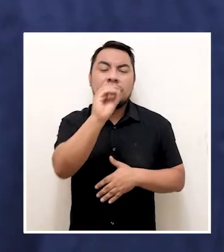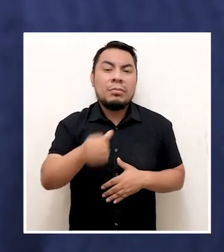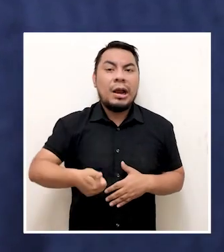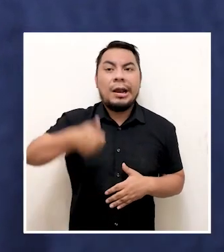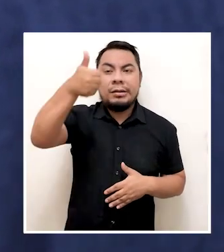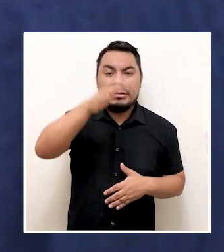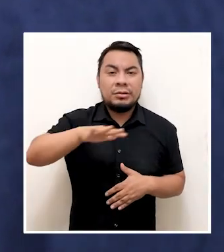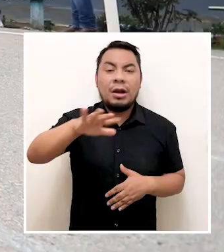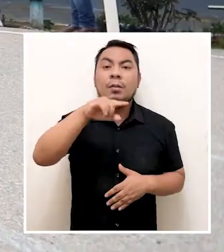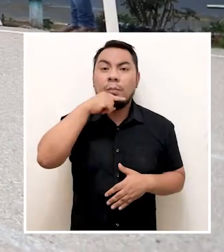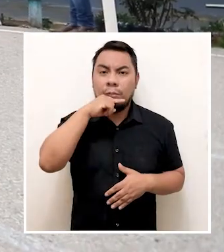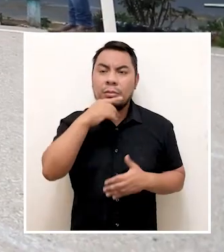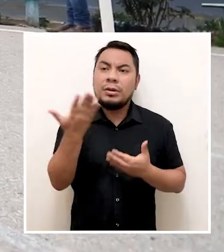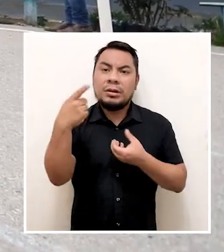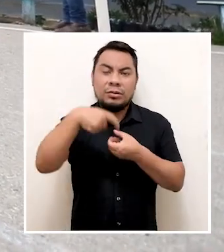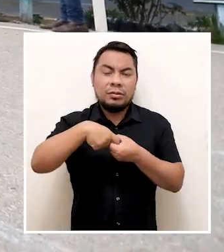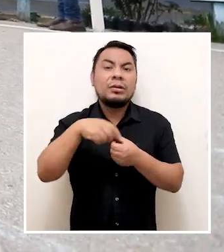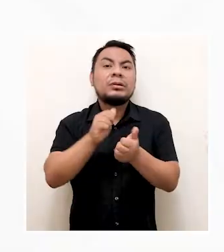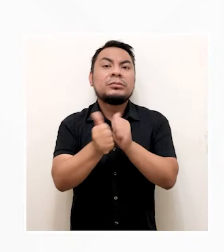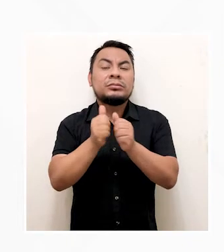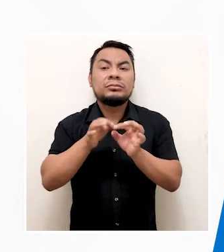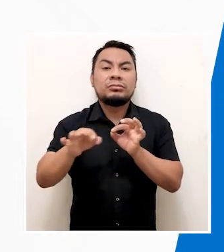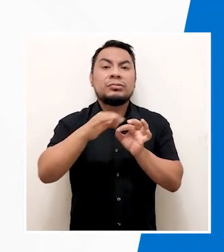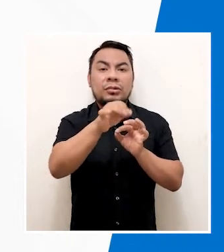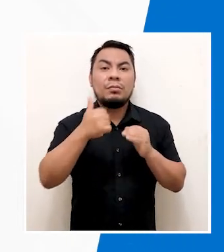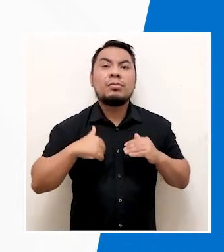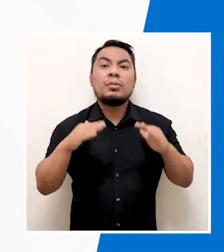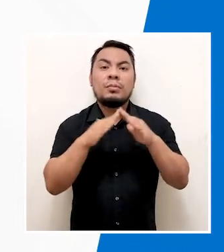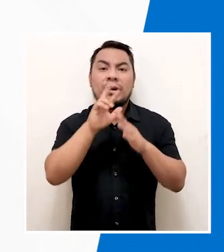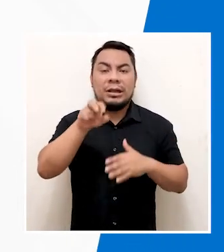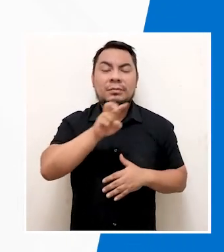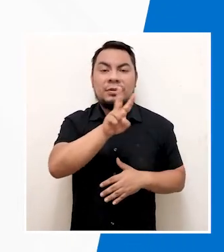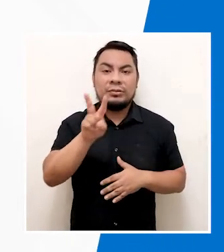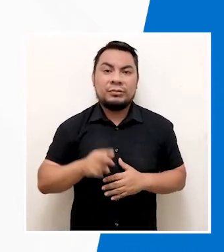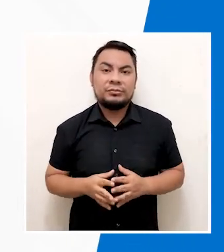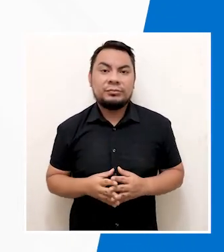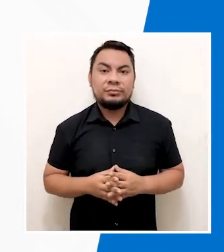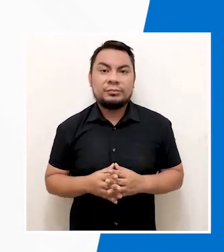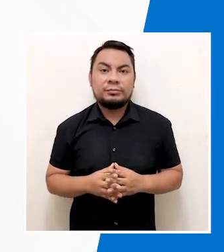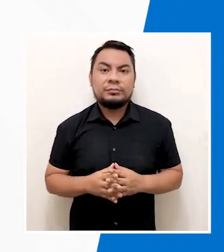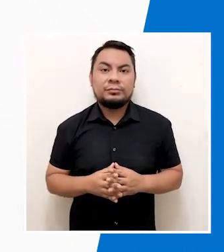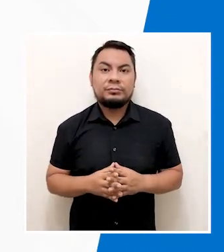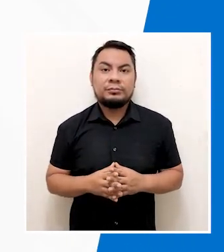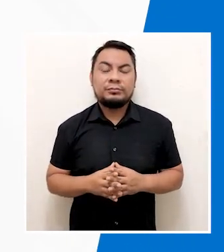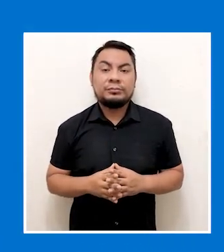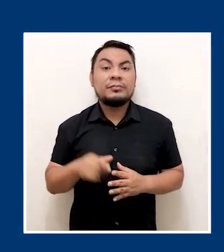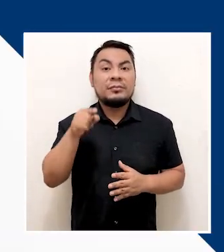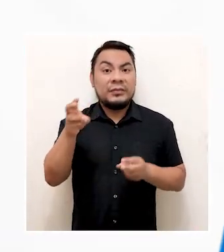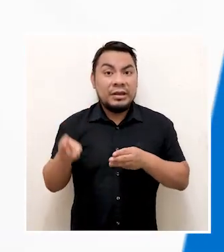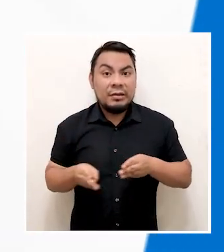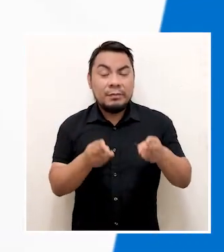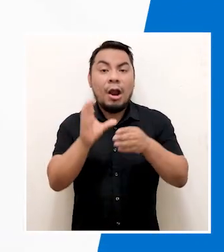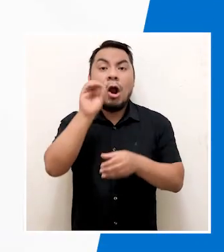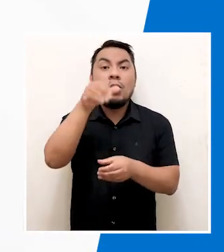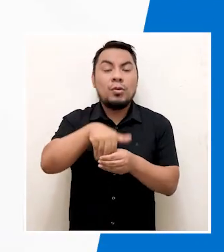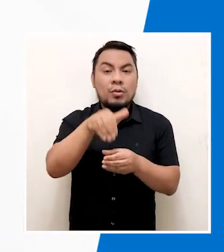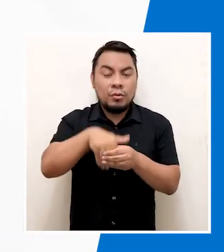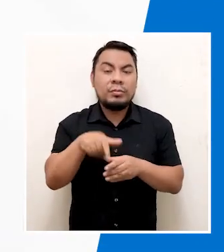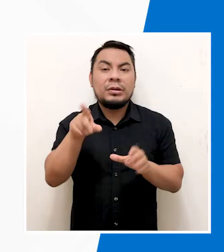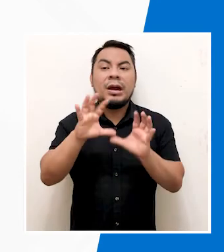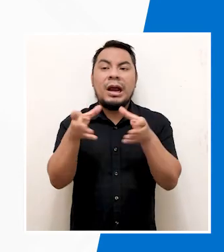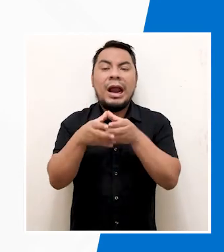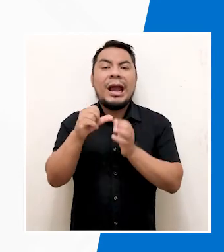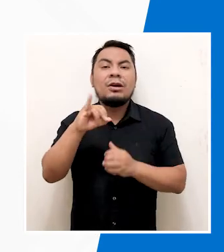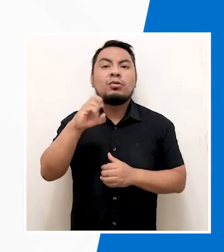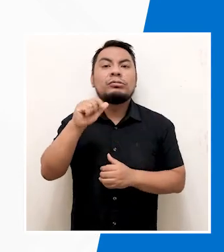de un mayor porcentaje de autoridades mujeres en las elecciones regionales y municipales 2022. De esta manera,